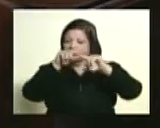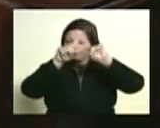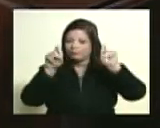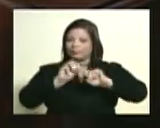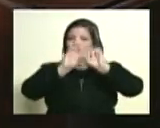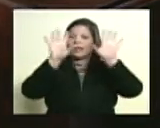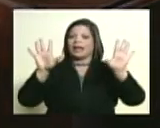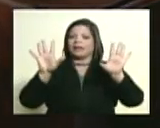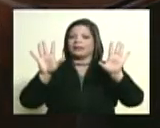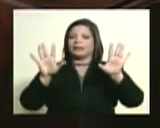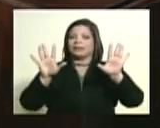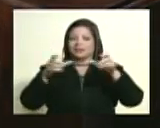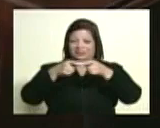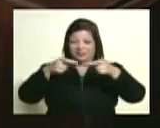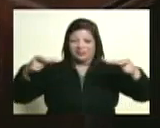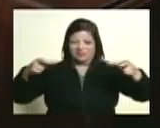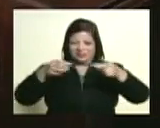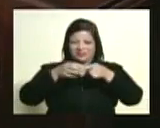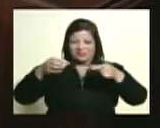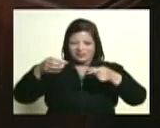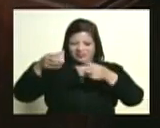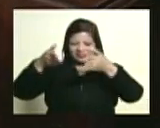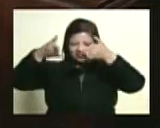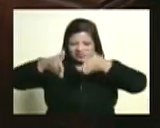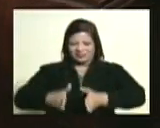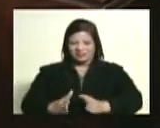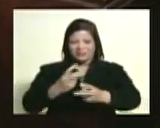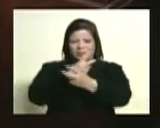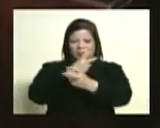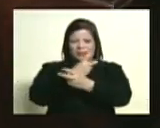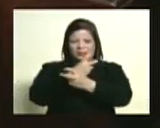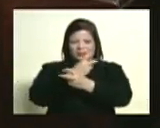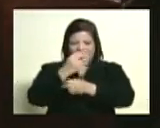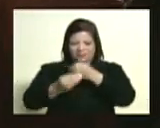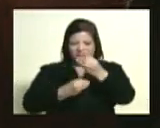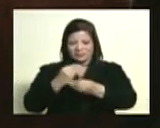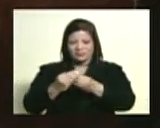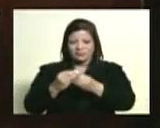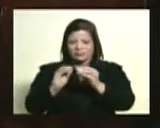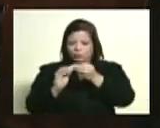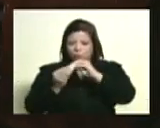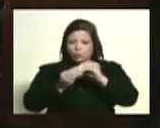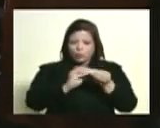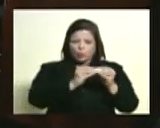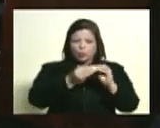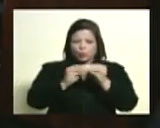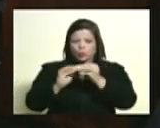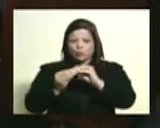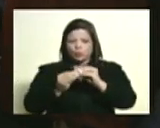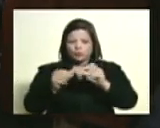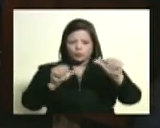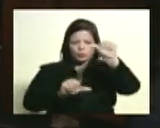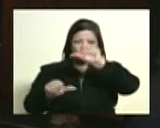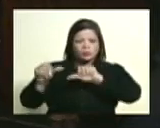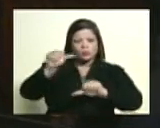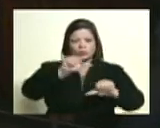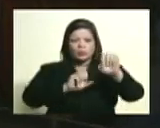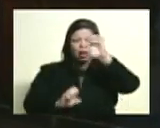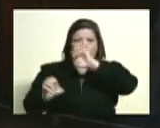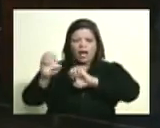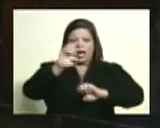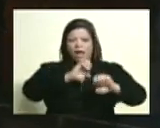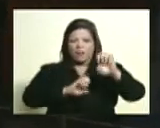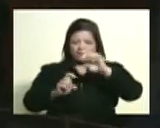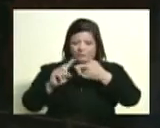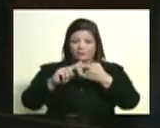lo hizo la exhumación de los restos y propició uno de los ajustes y un ajuste histórico más importante con la